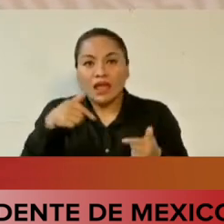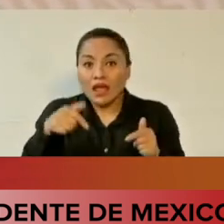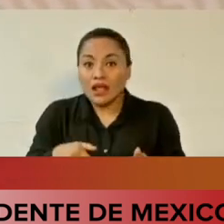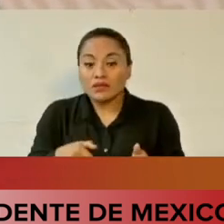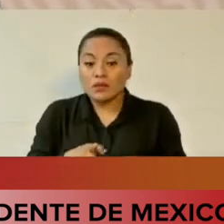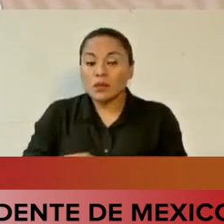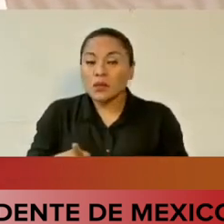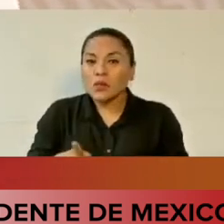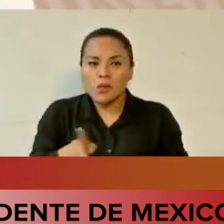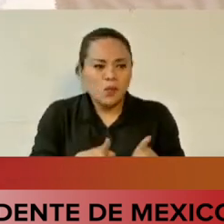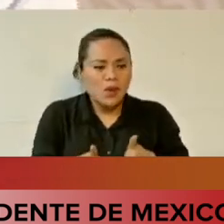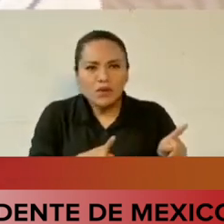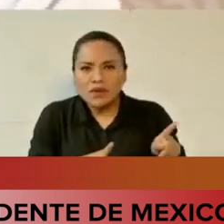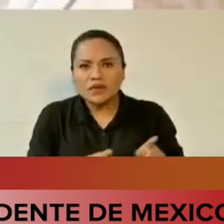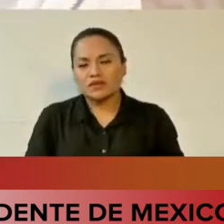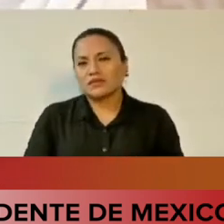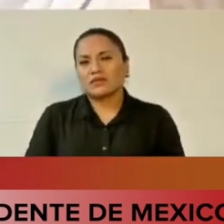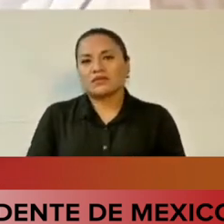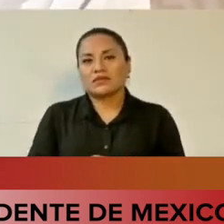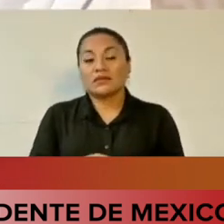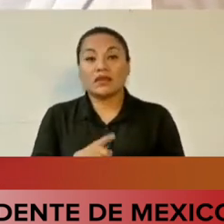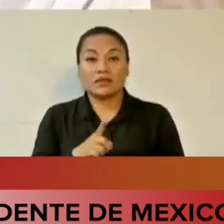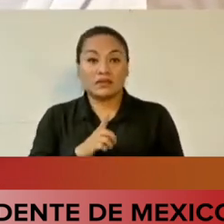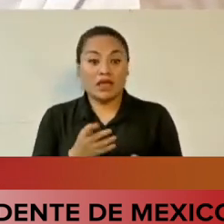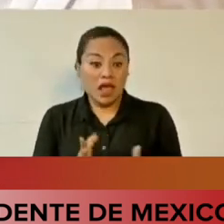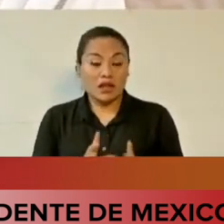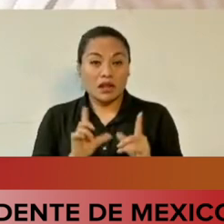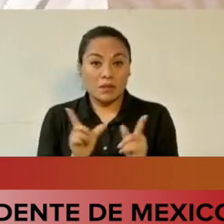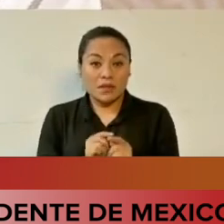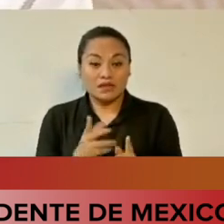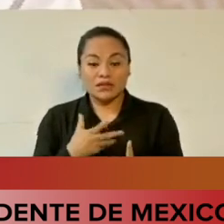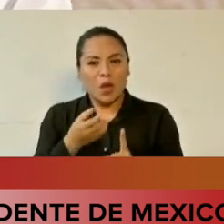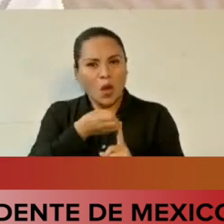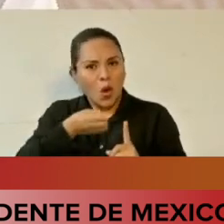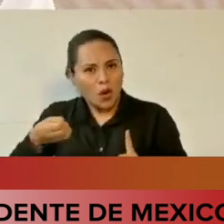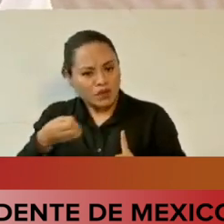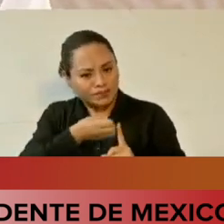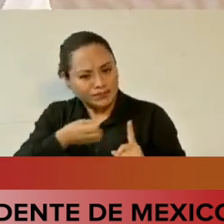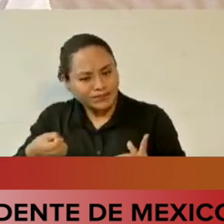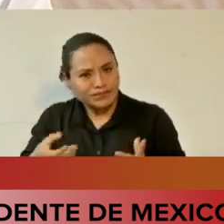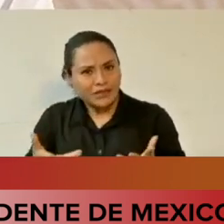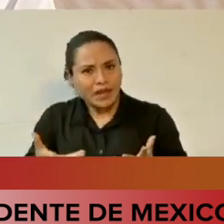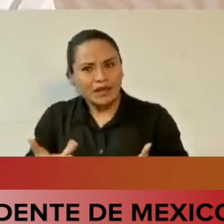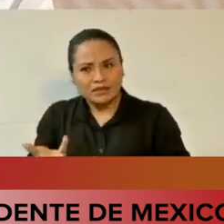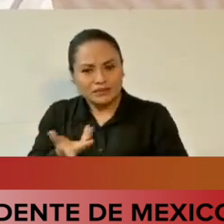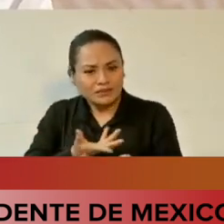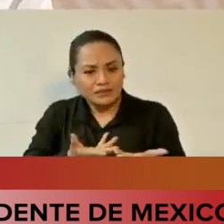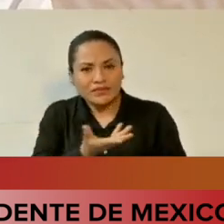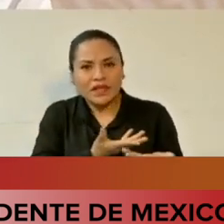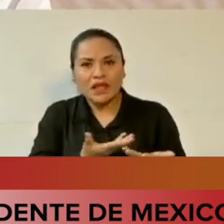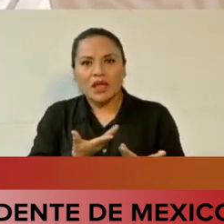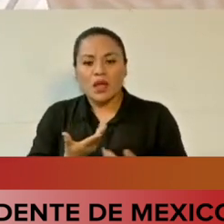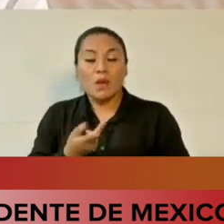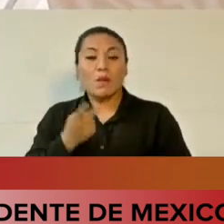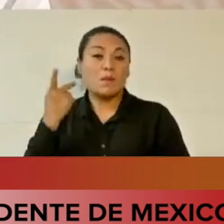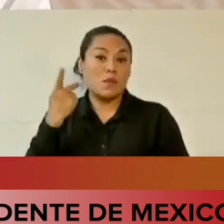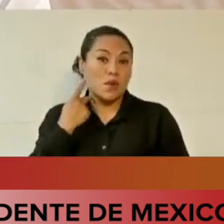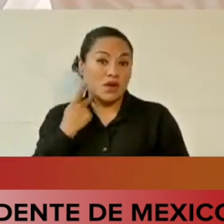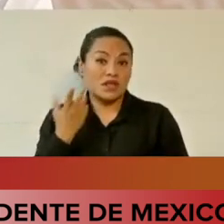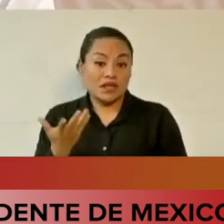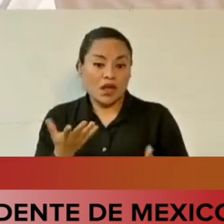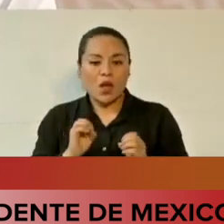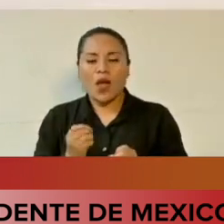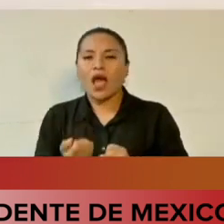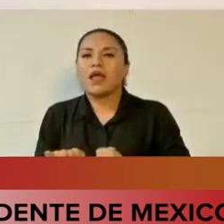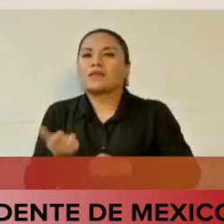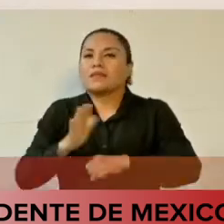Pero no sólo es la organización administrativa, política de los municipios,